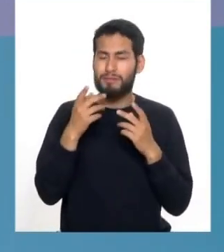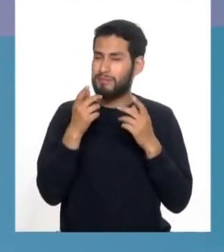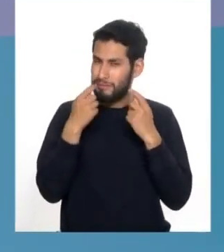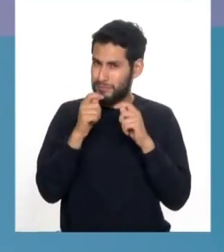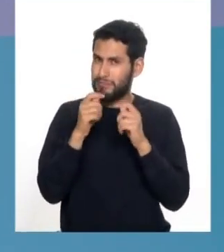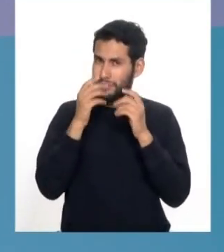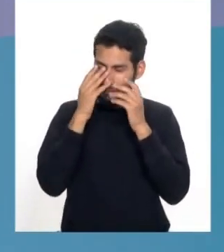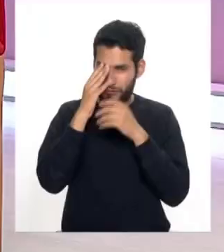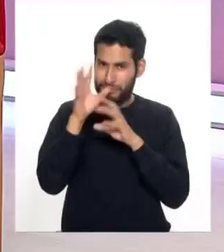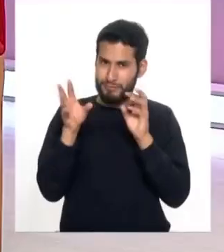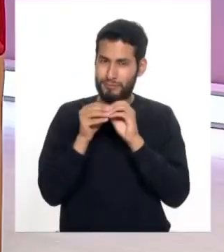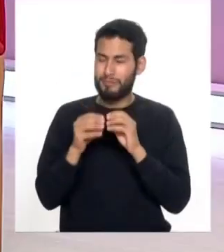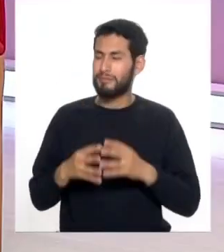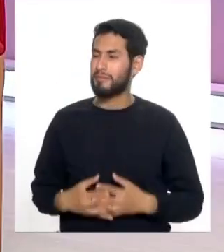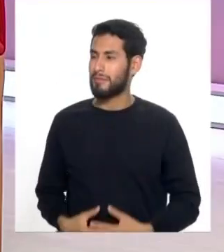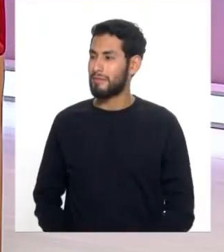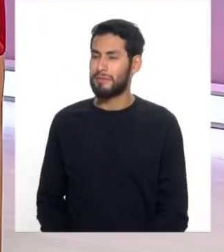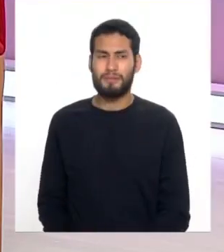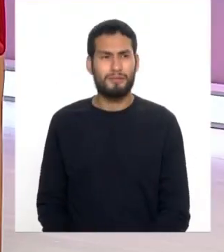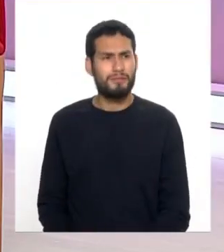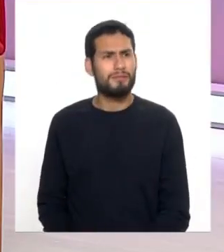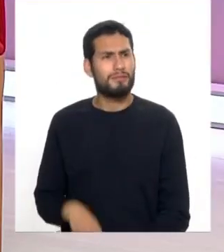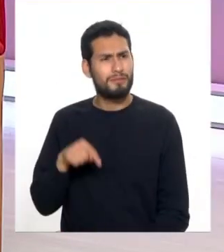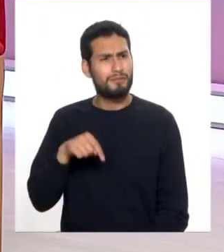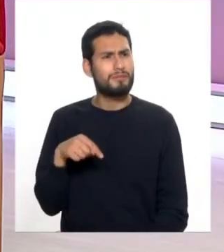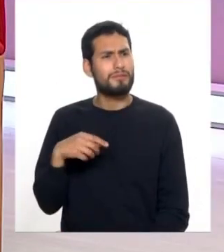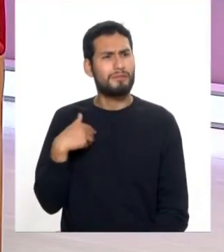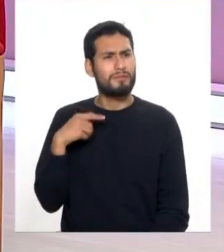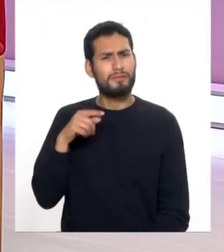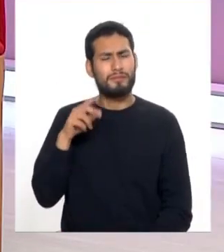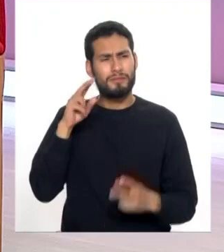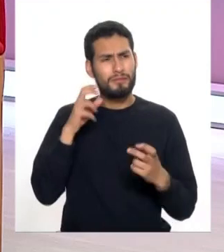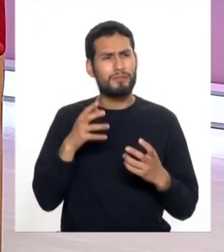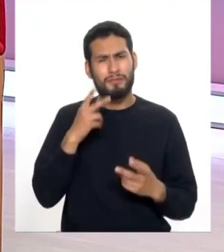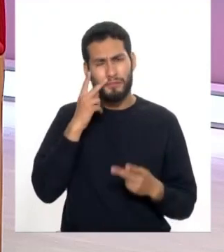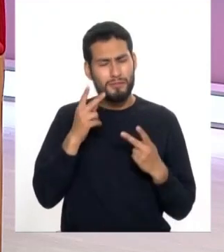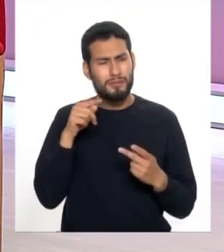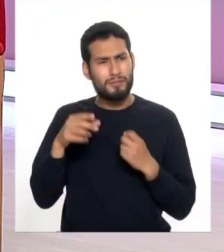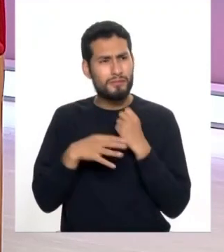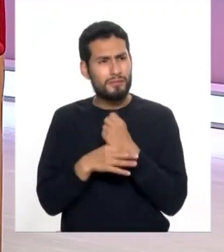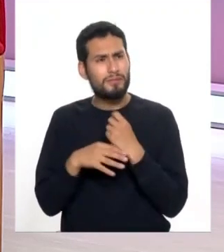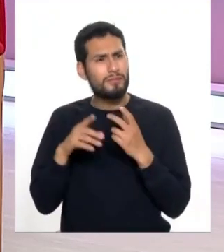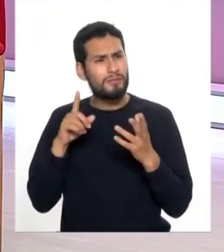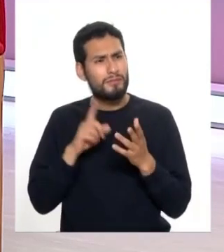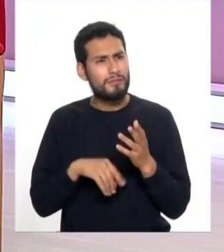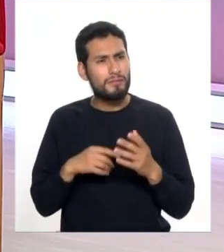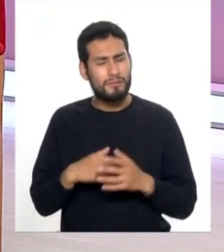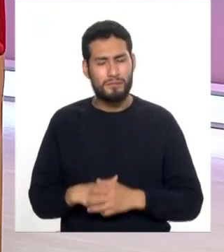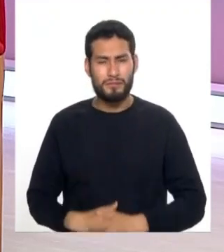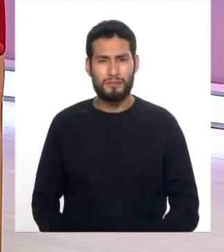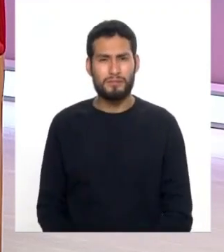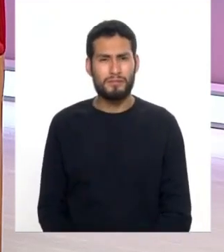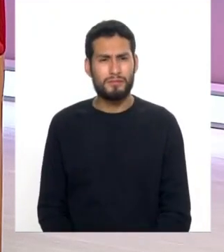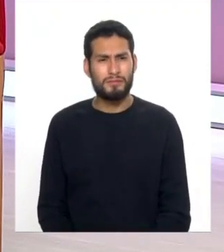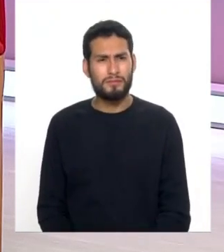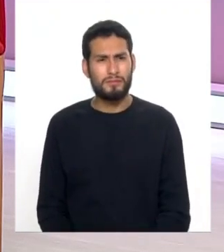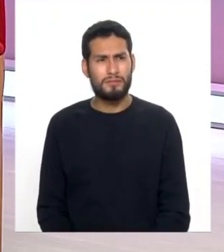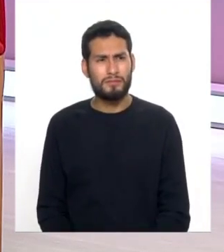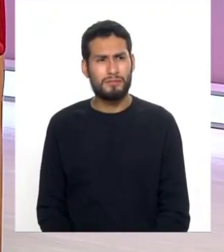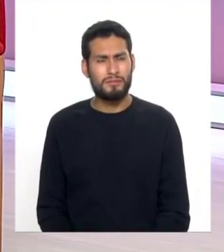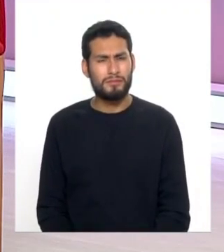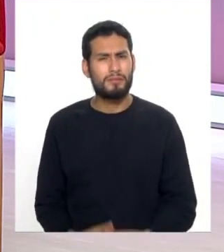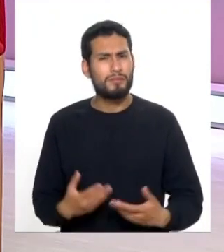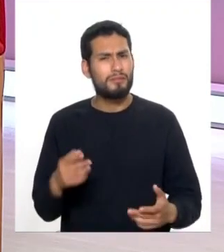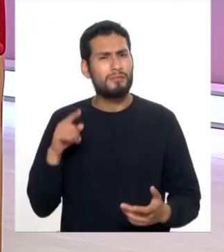una consulta en torno a eso porque ahora cuando estábamos en el INO veíamos esta tecnología que se desarrollaba para poder hacer estas intervenciones en todo